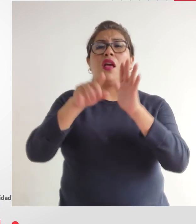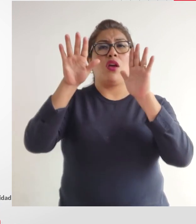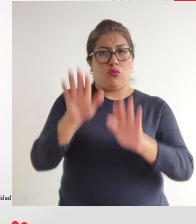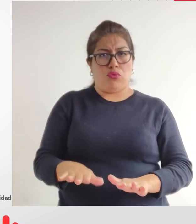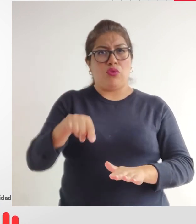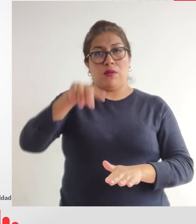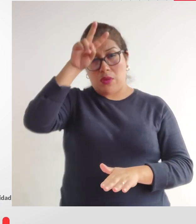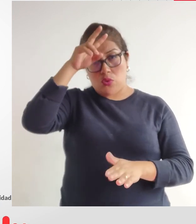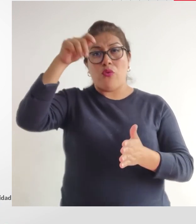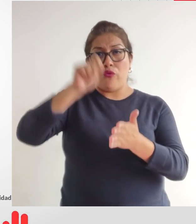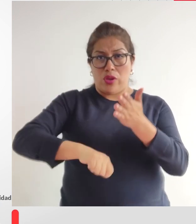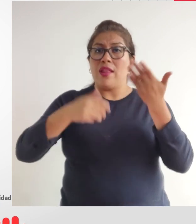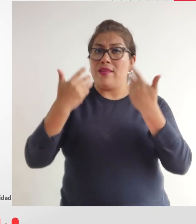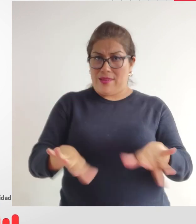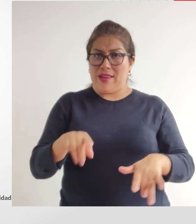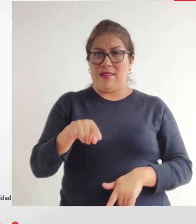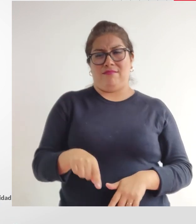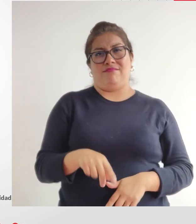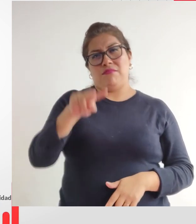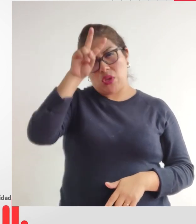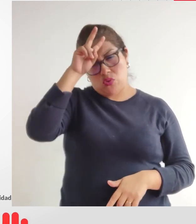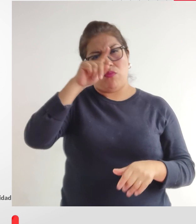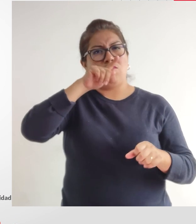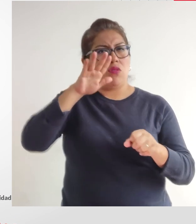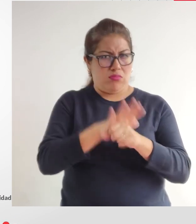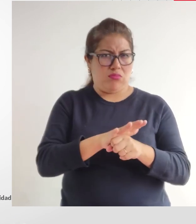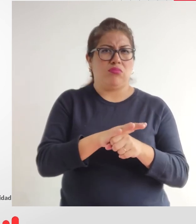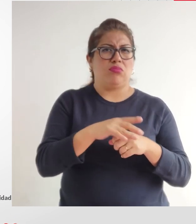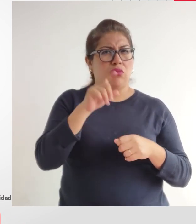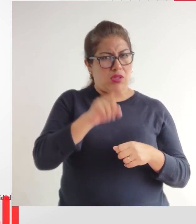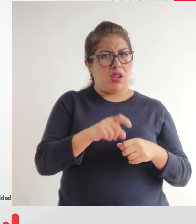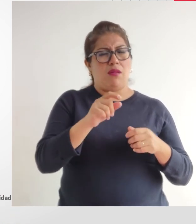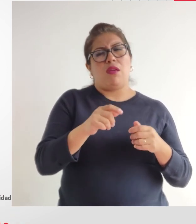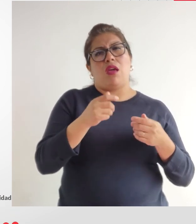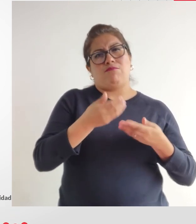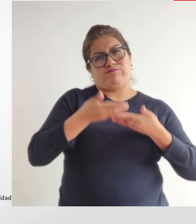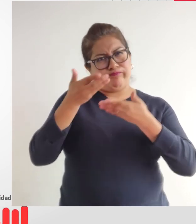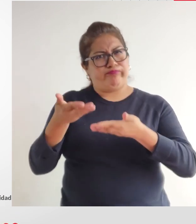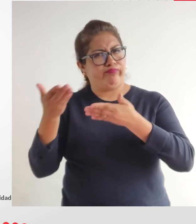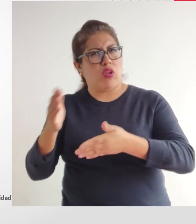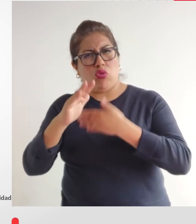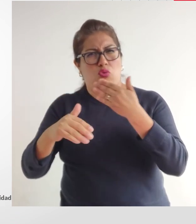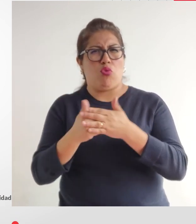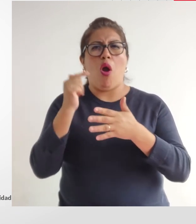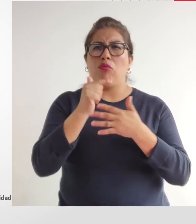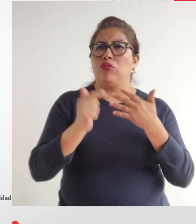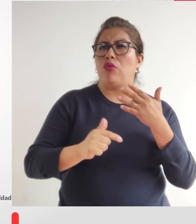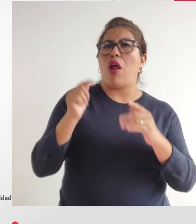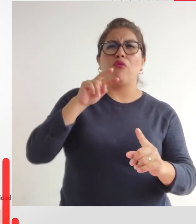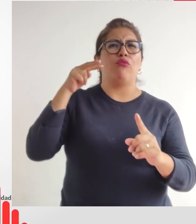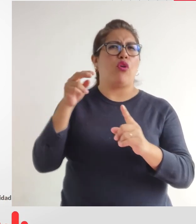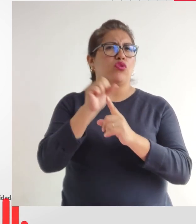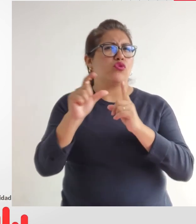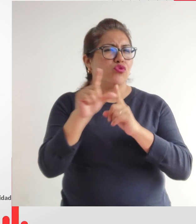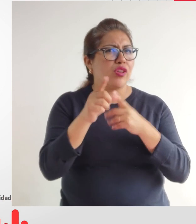el país que la firma y el Perú está comprometido a cumplir con todo el nuevo enfoque